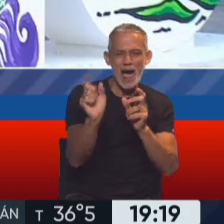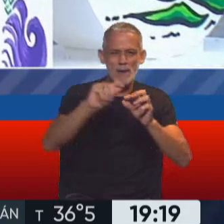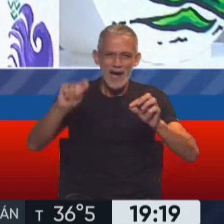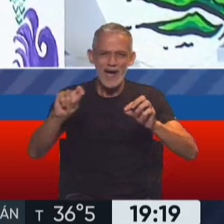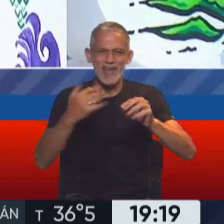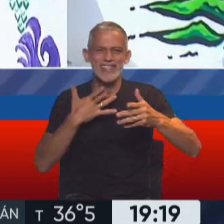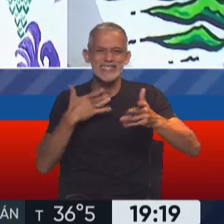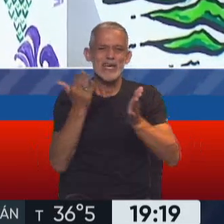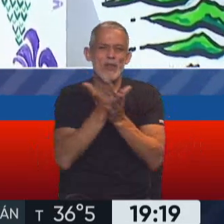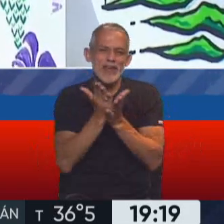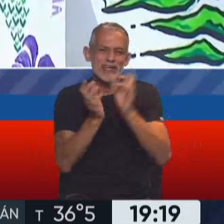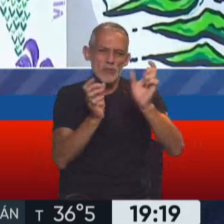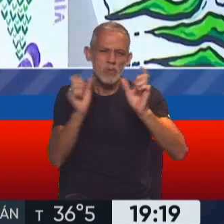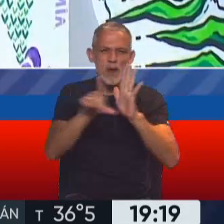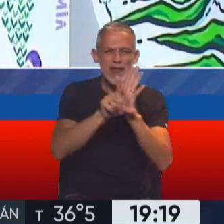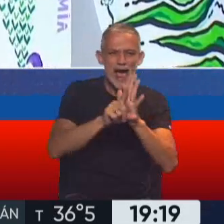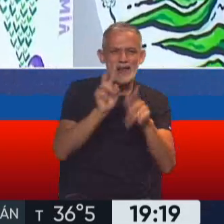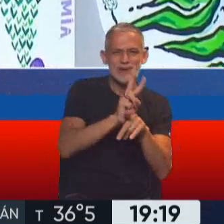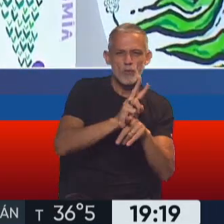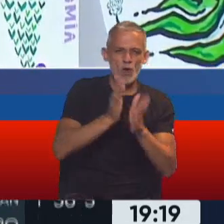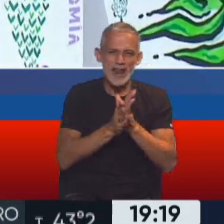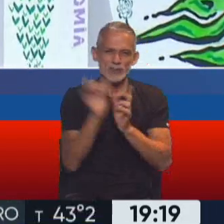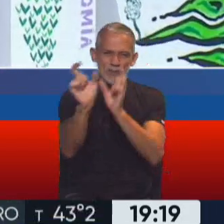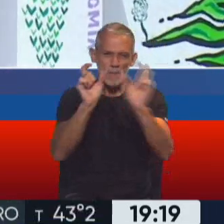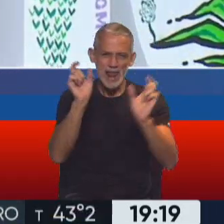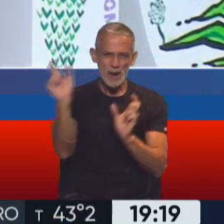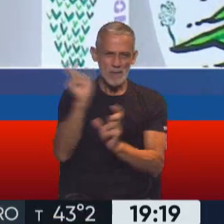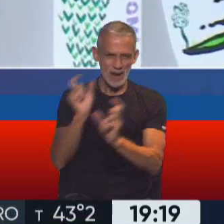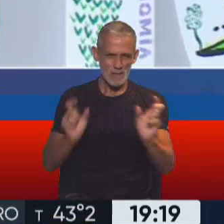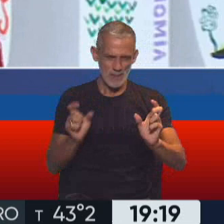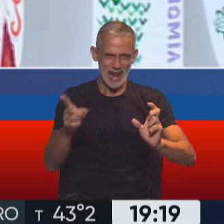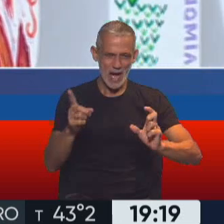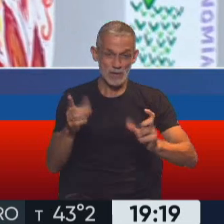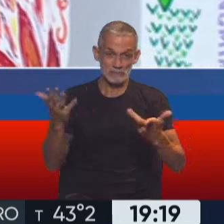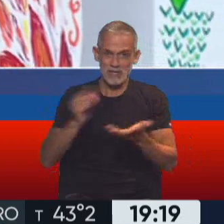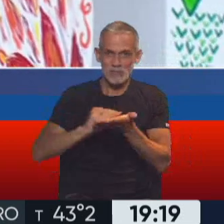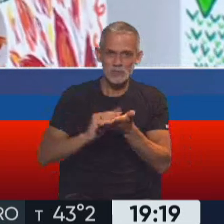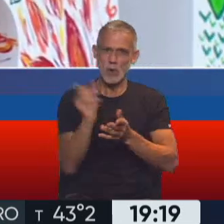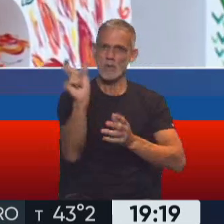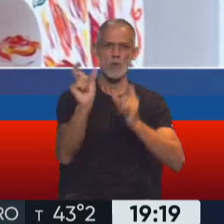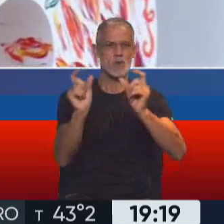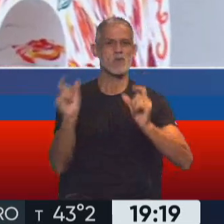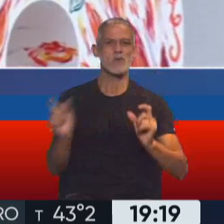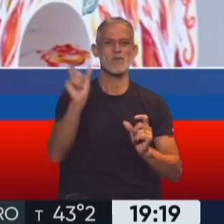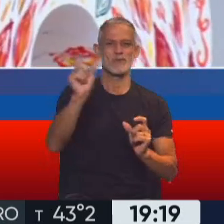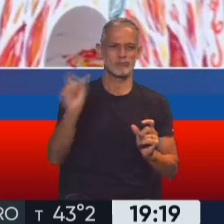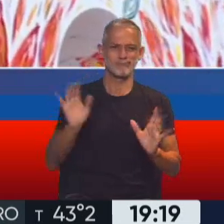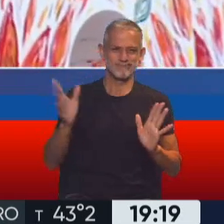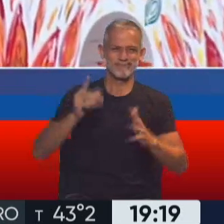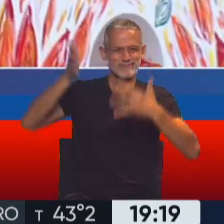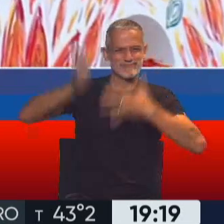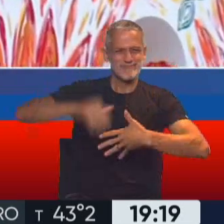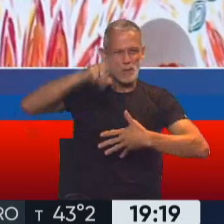deseo, derecho, legal, seguro, gratuito, son algunos de los conceptos que figuran en este corpóreo, en este mural